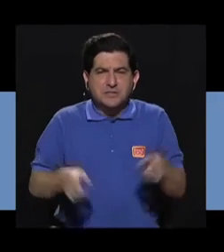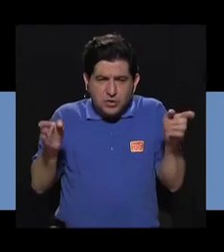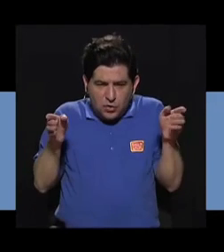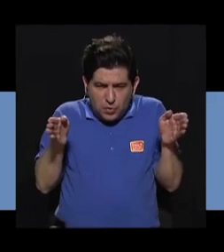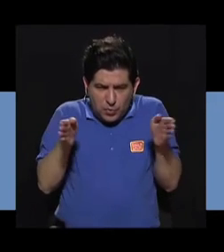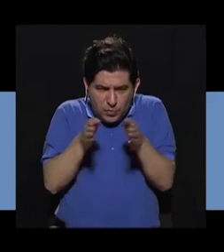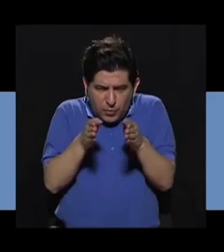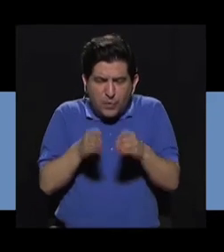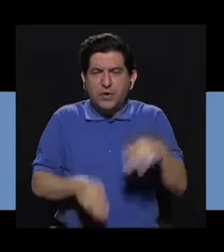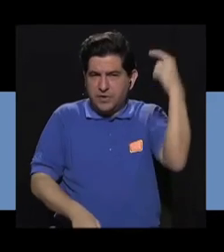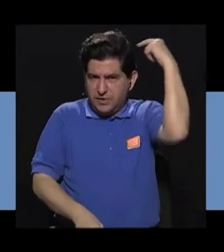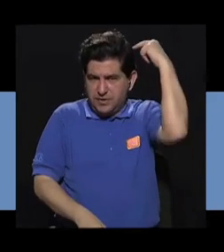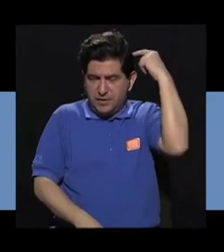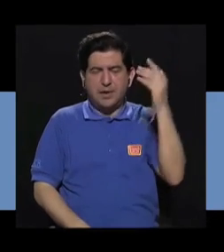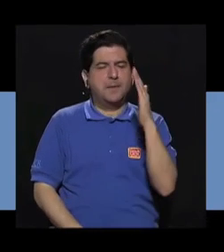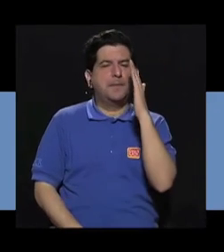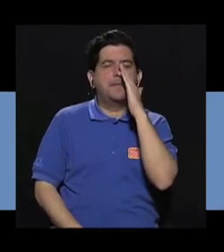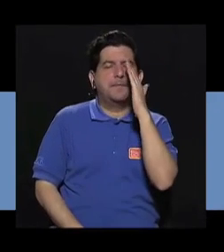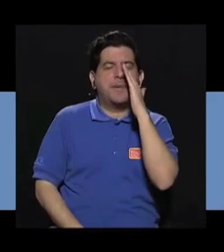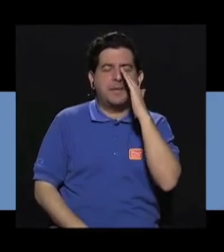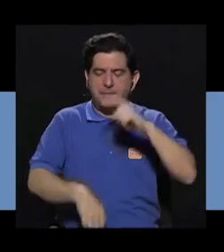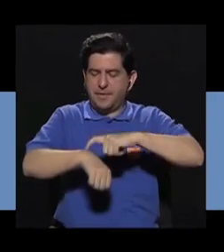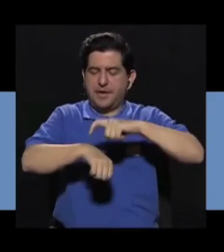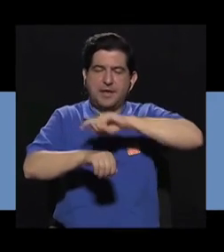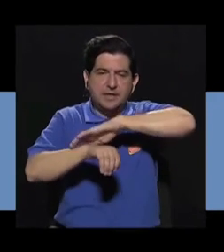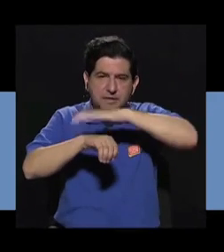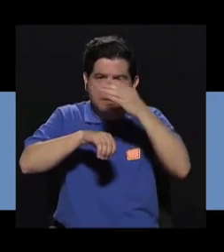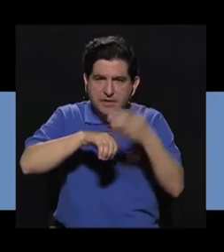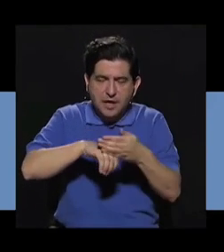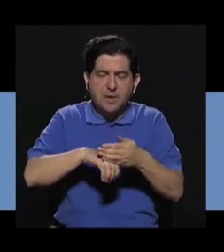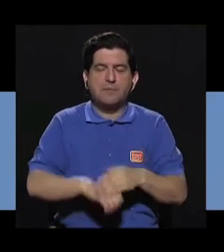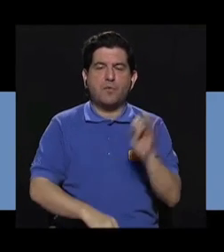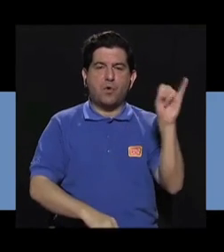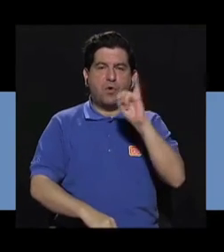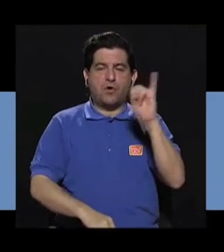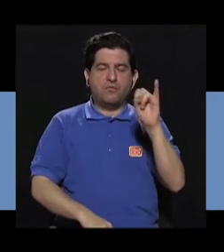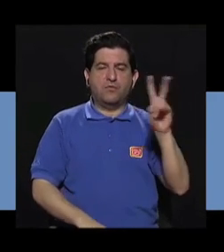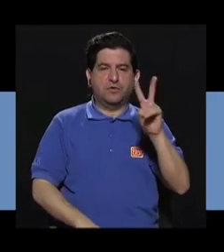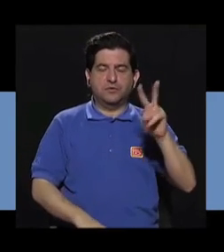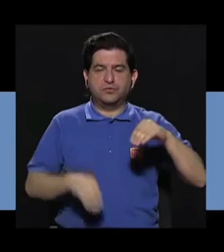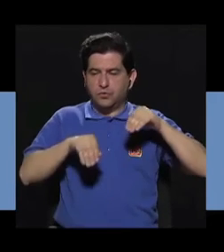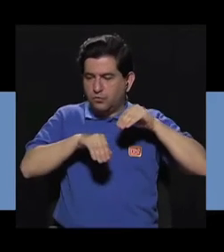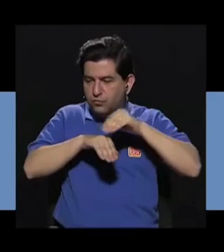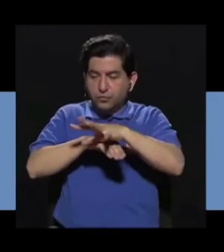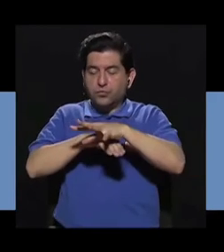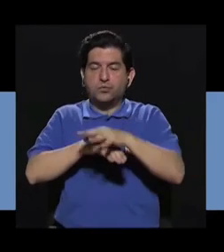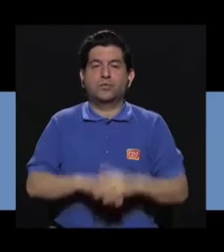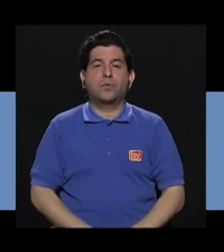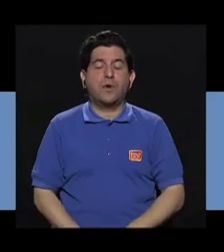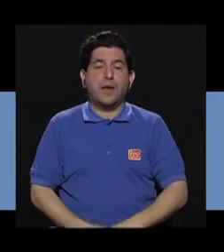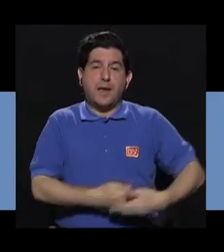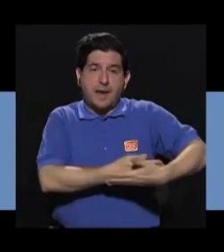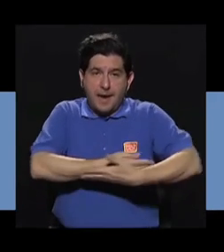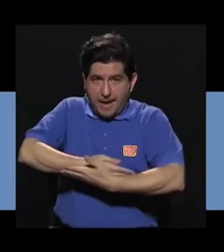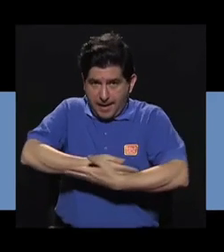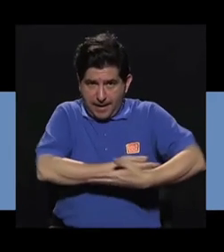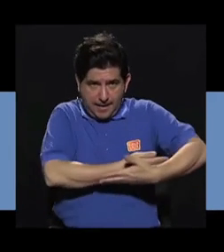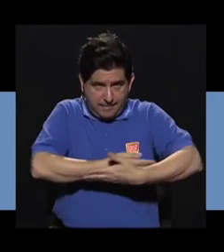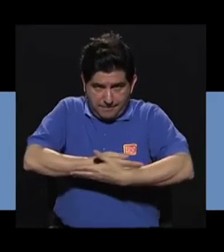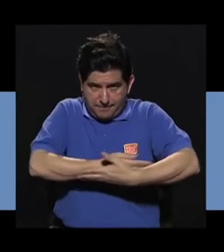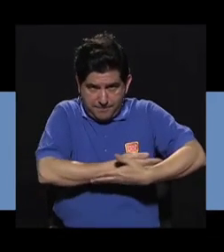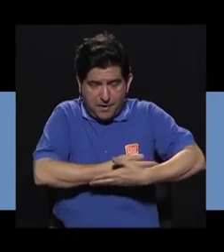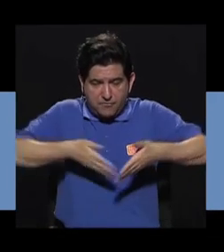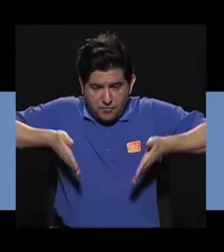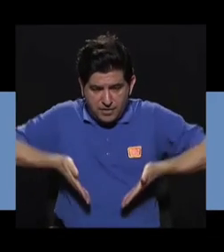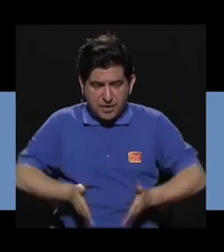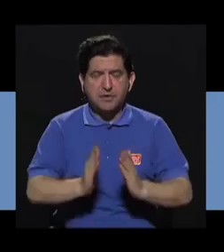es cuando la mamá se infecta durante el embarazo del virus, el bebé nace con lo que se llama